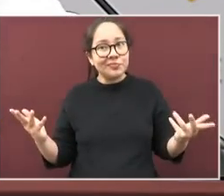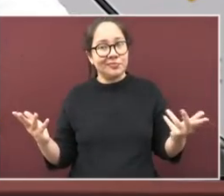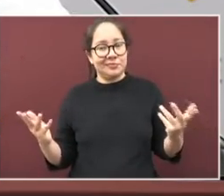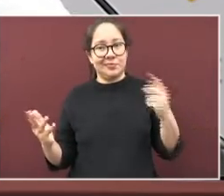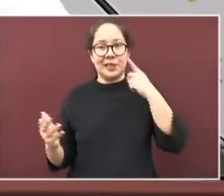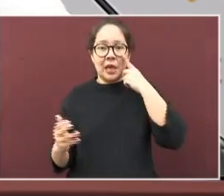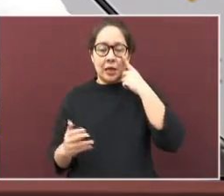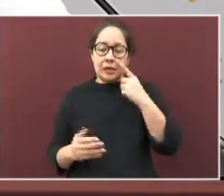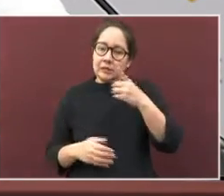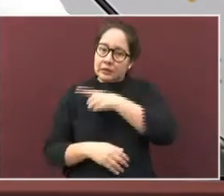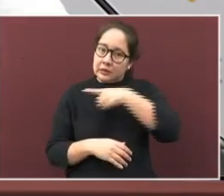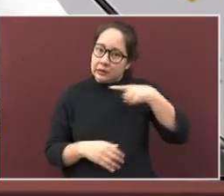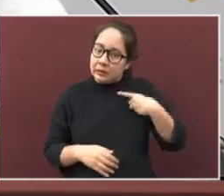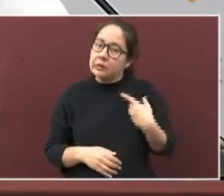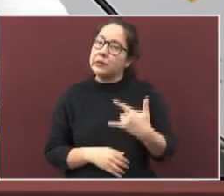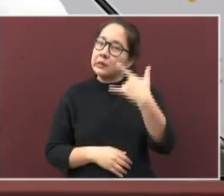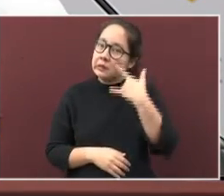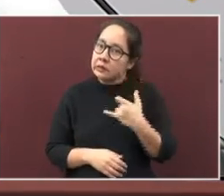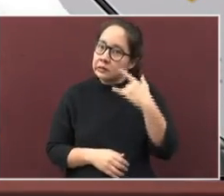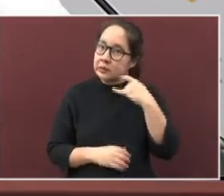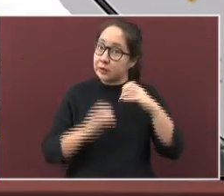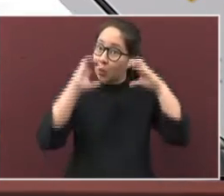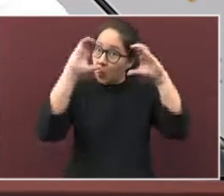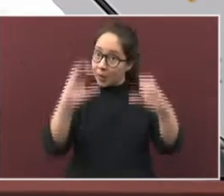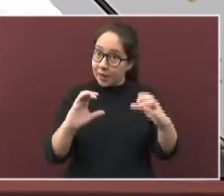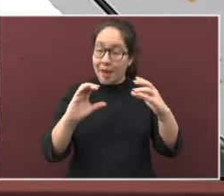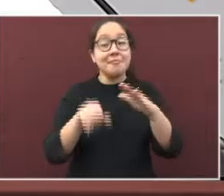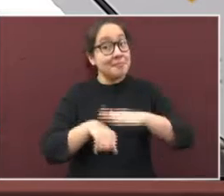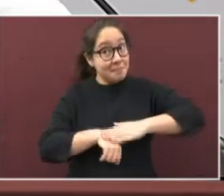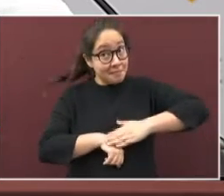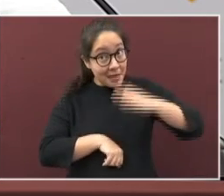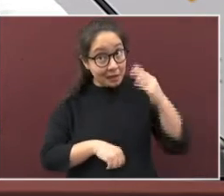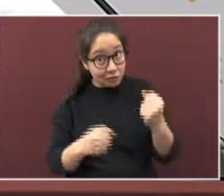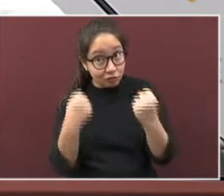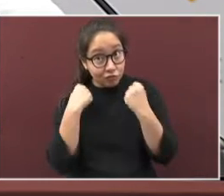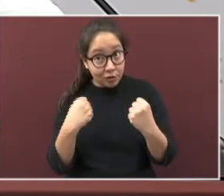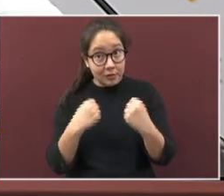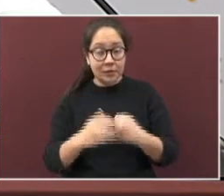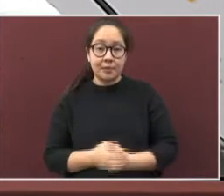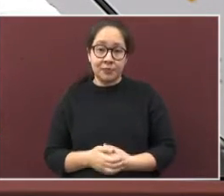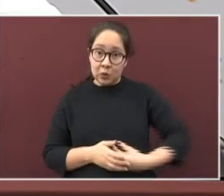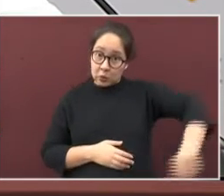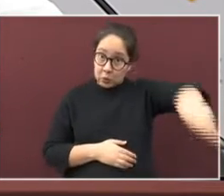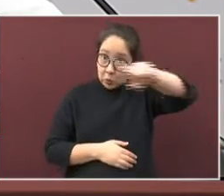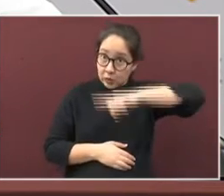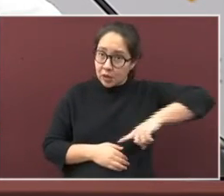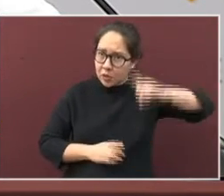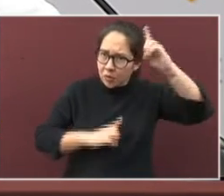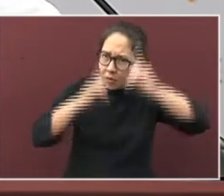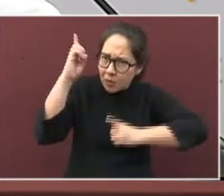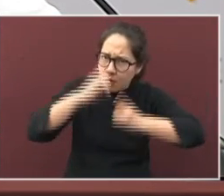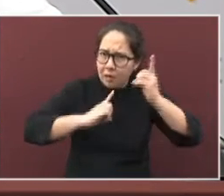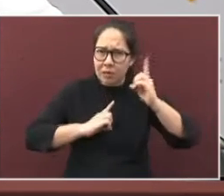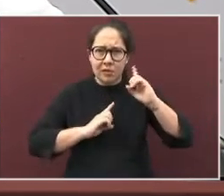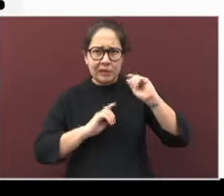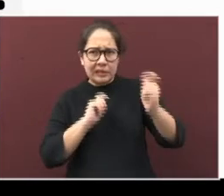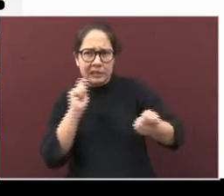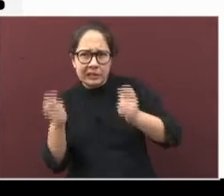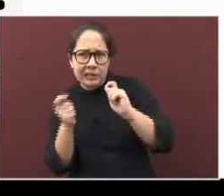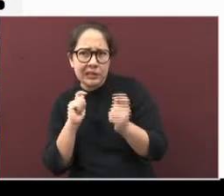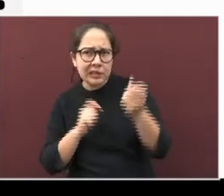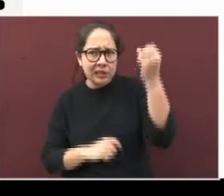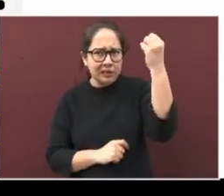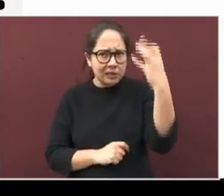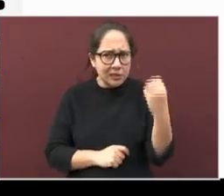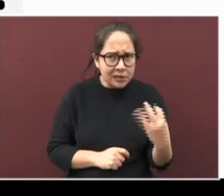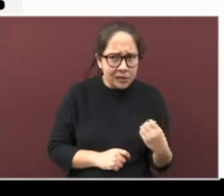veracruzanos, que debemos fortalecer las medidas de protección sanitaria. Así que si tienen dudas sobre el nuevo semáforo,